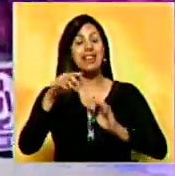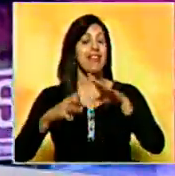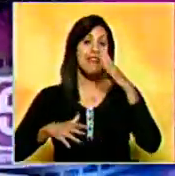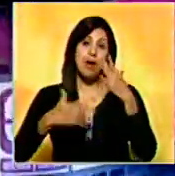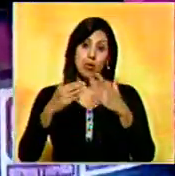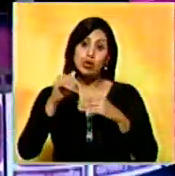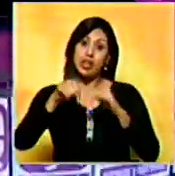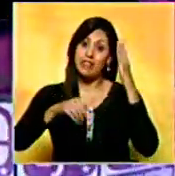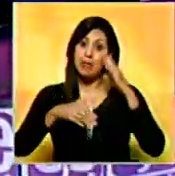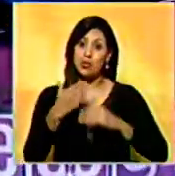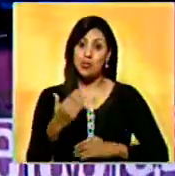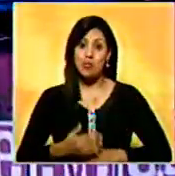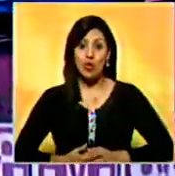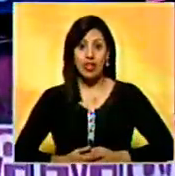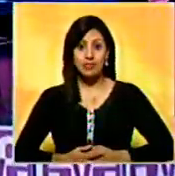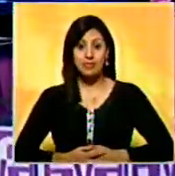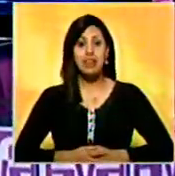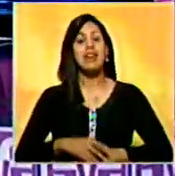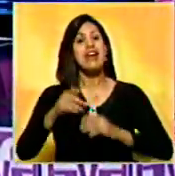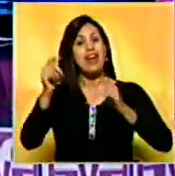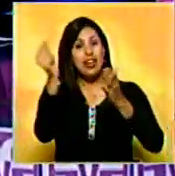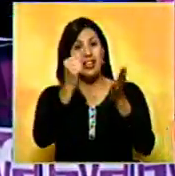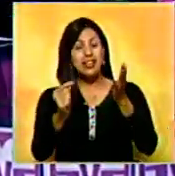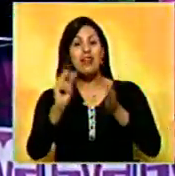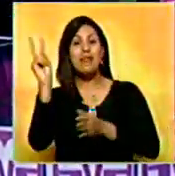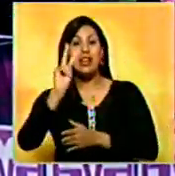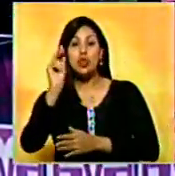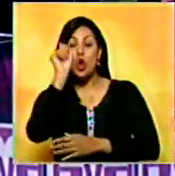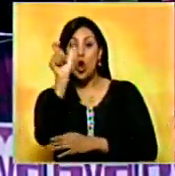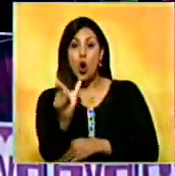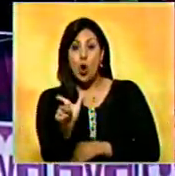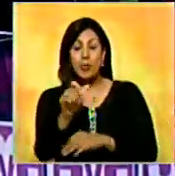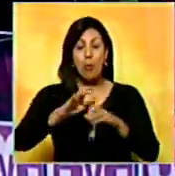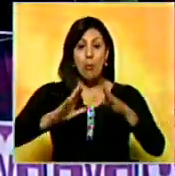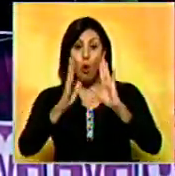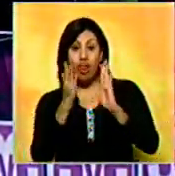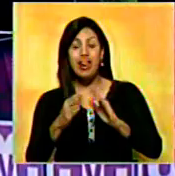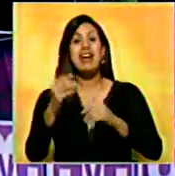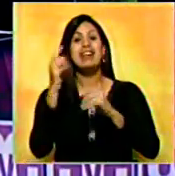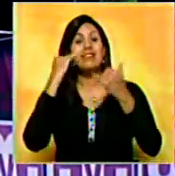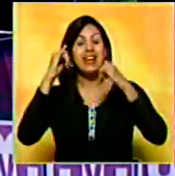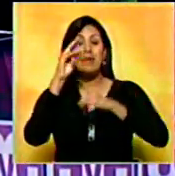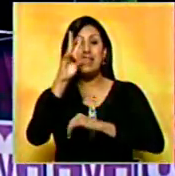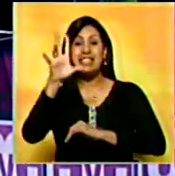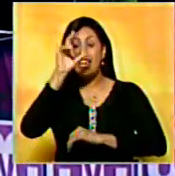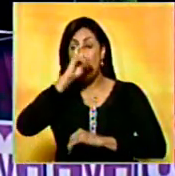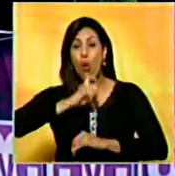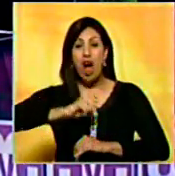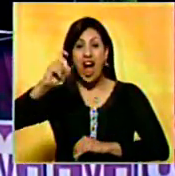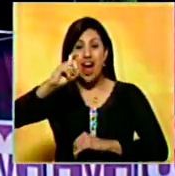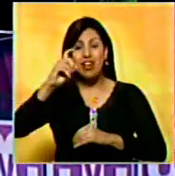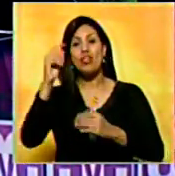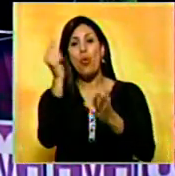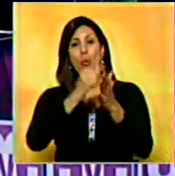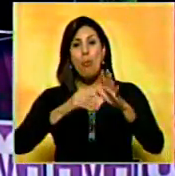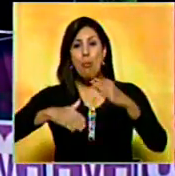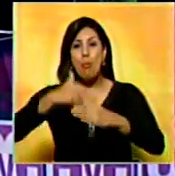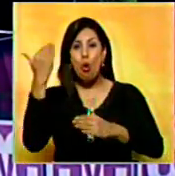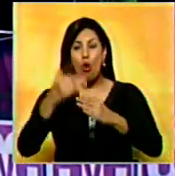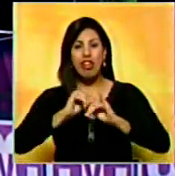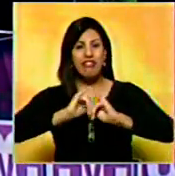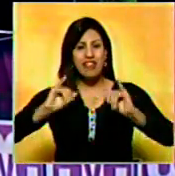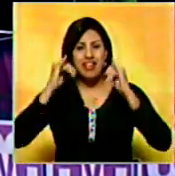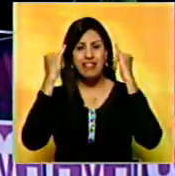...sin estrenos y estrellas. El diseñador venezolano Ángel Sánchez celebró 25 años de carrera en la industria de la muda y culminó el